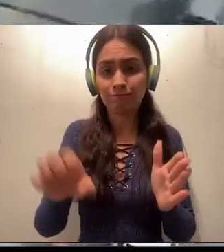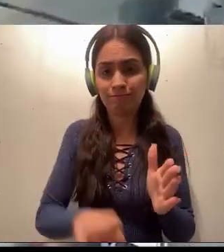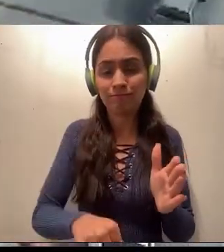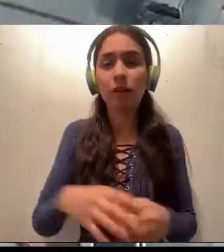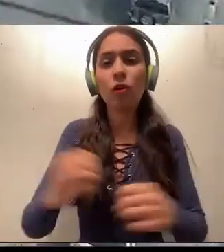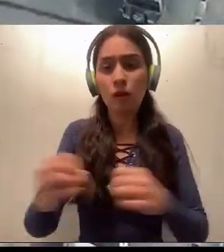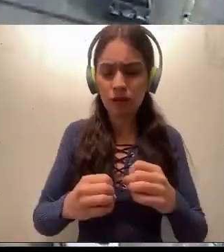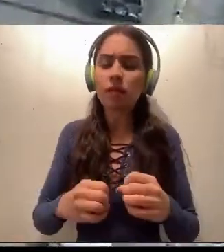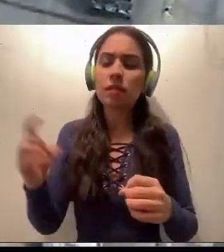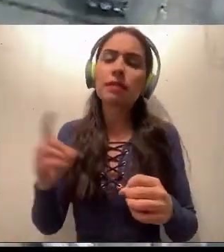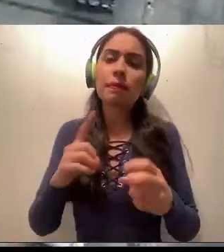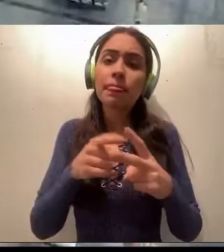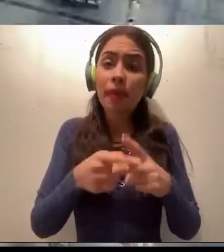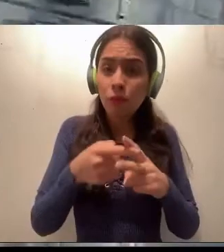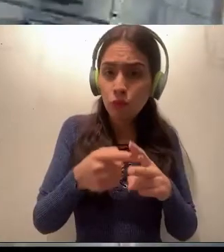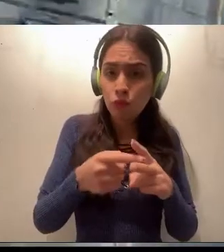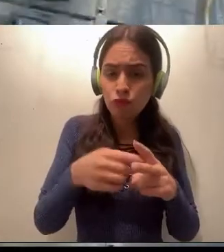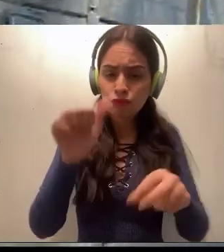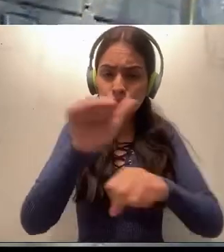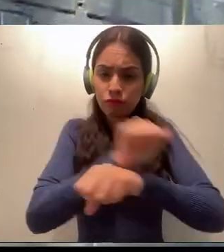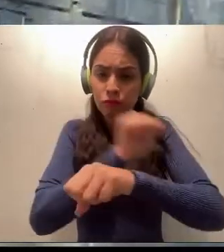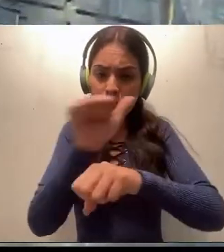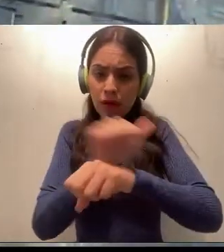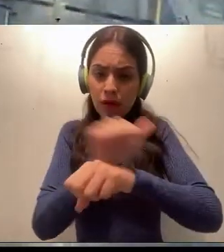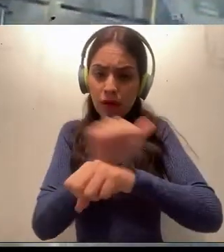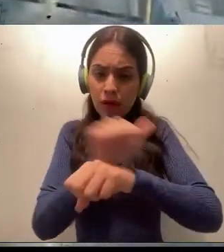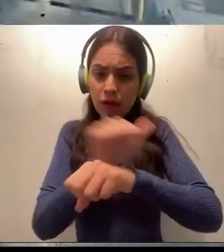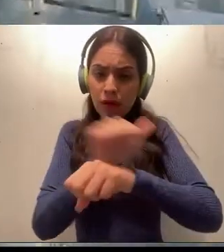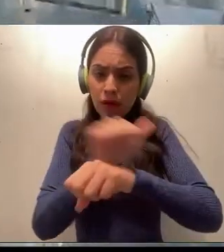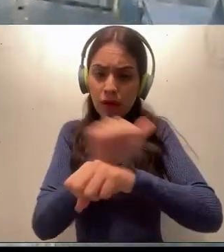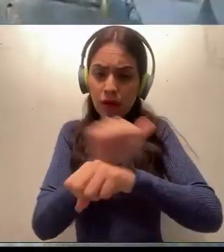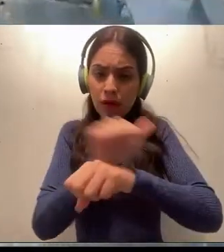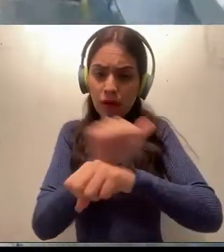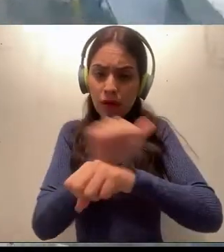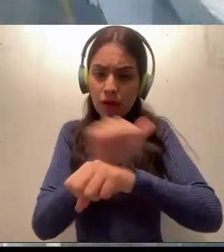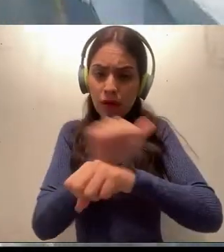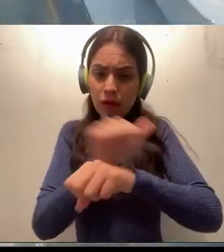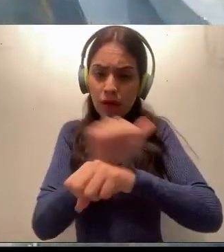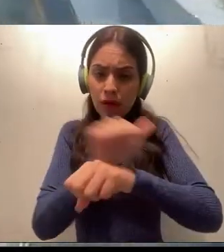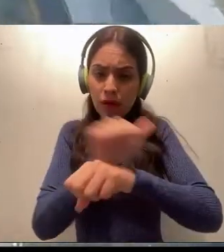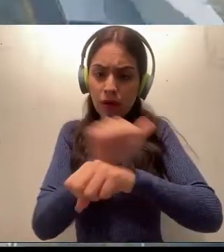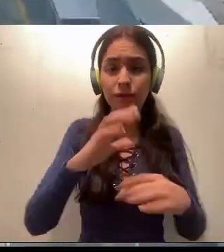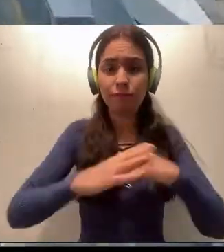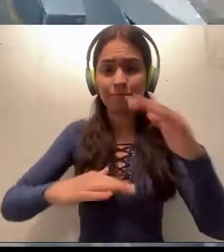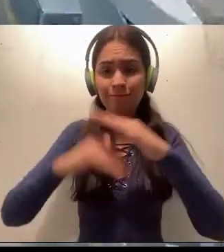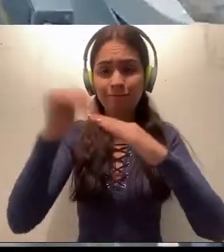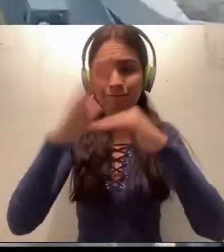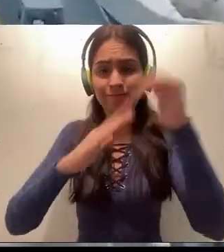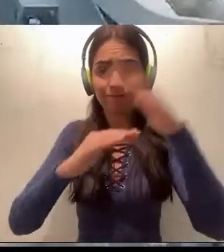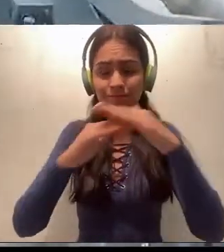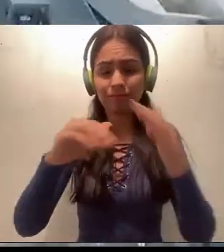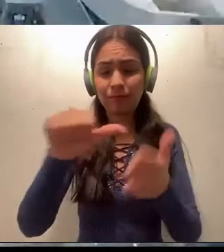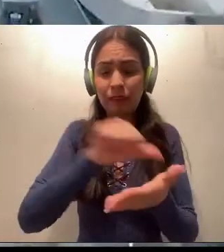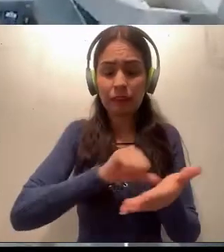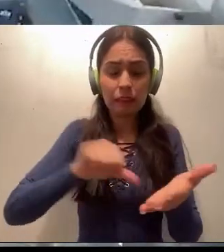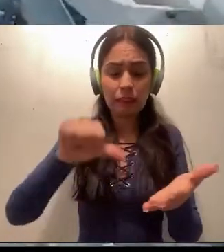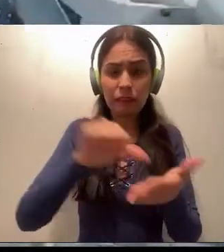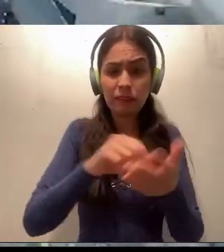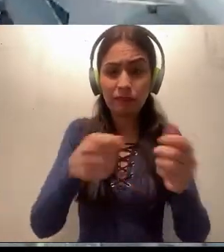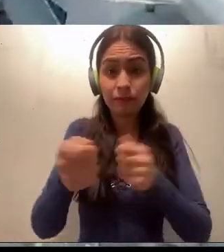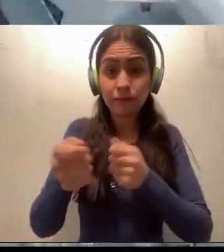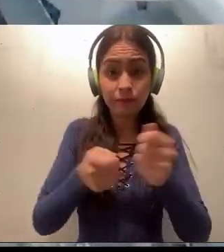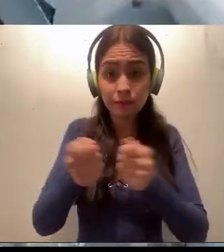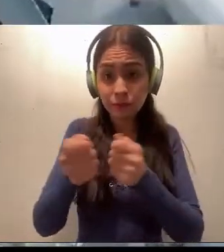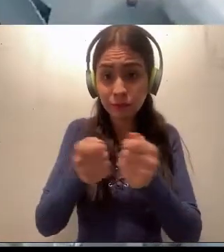personas en los puentes fronterizos y la construcción de este centro de control y operaciones. La